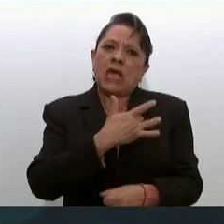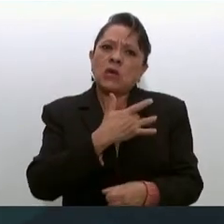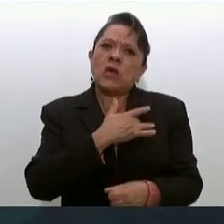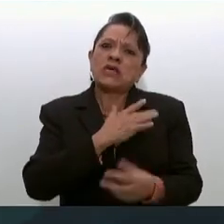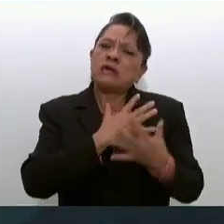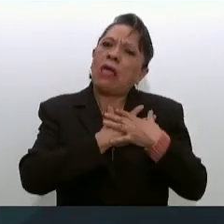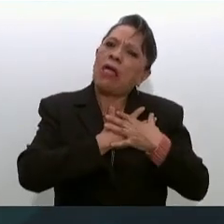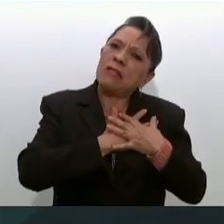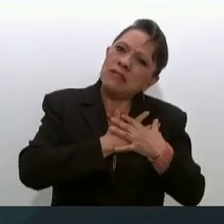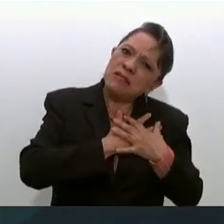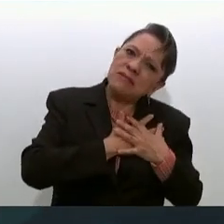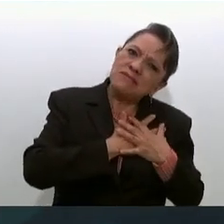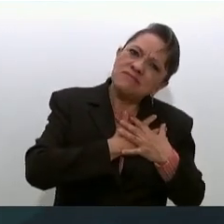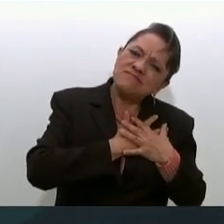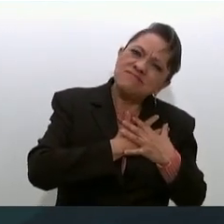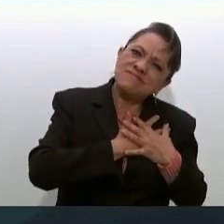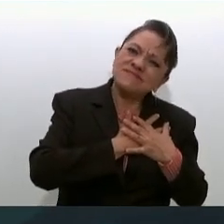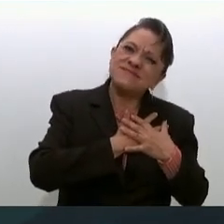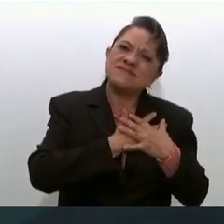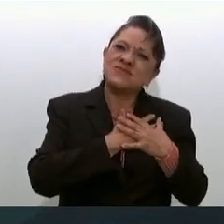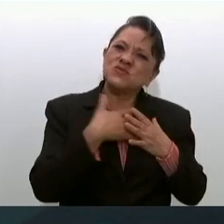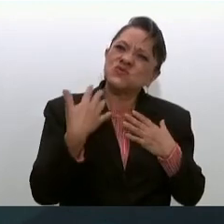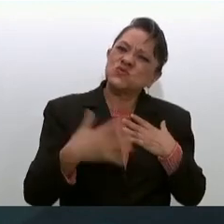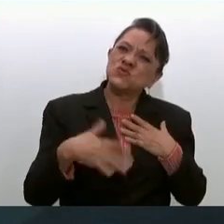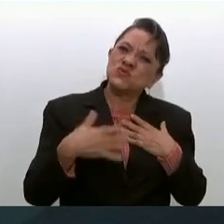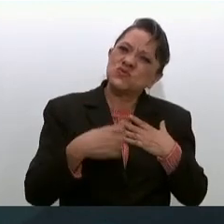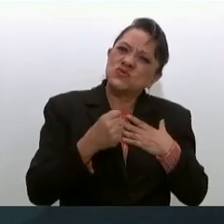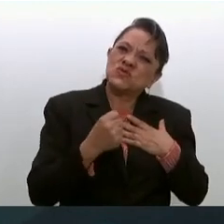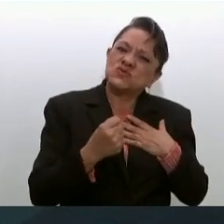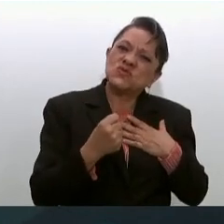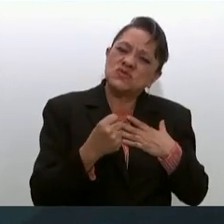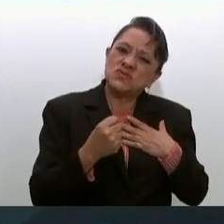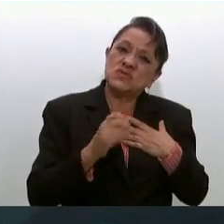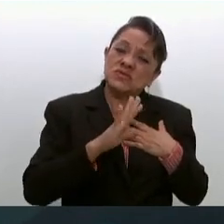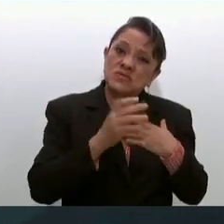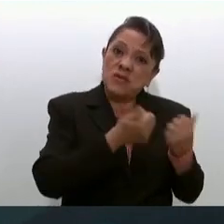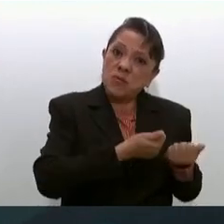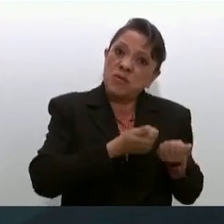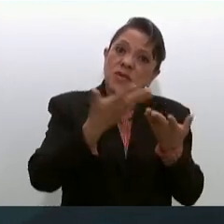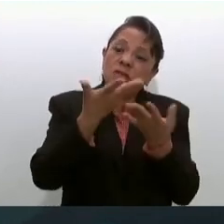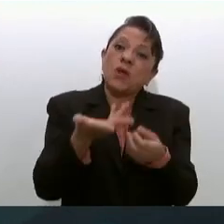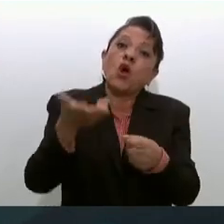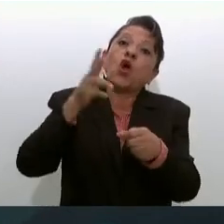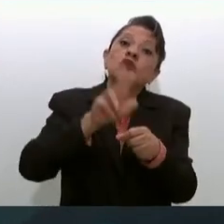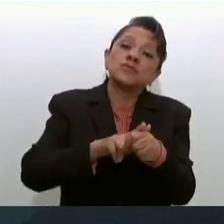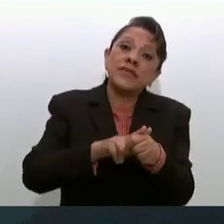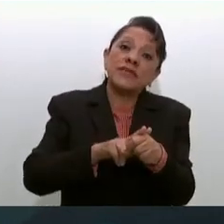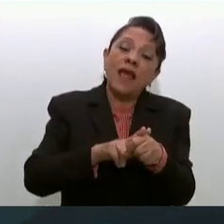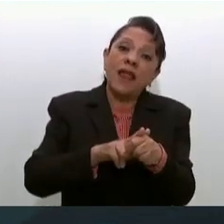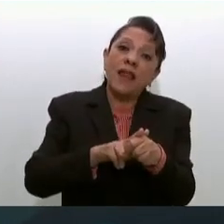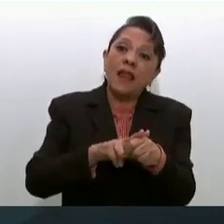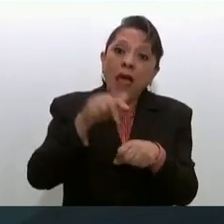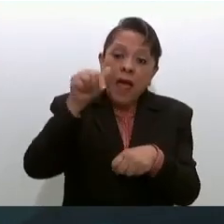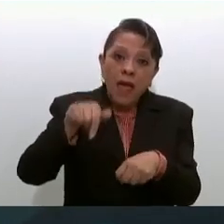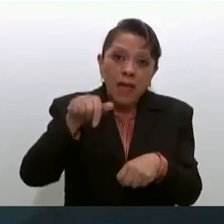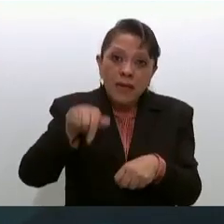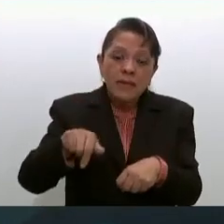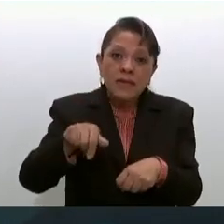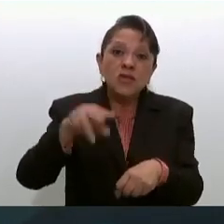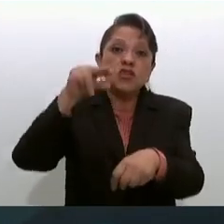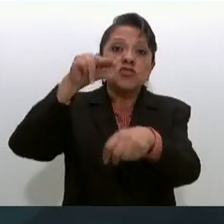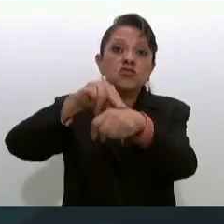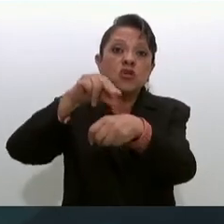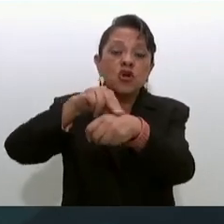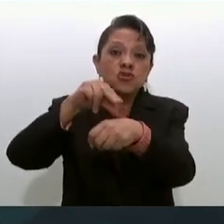y me llevaron a un hospital y ahí un médico de Morelos